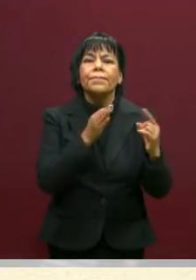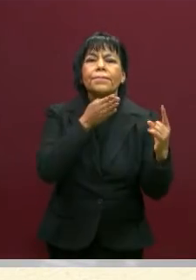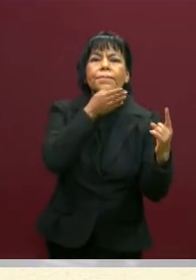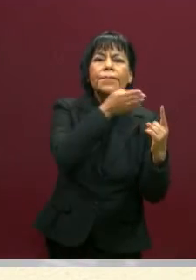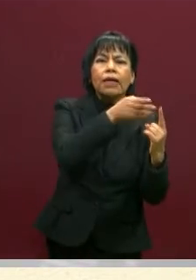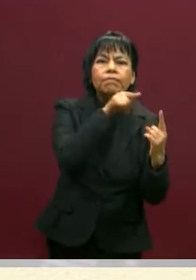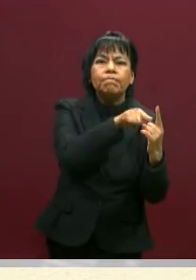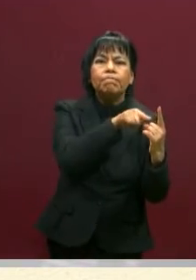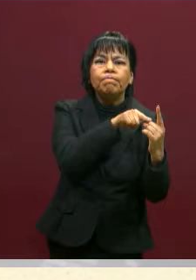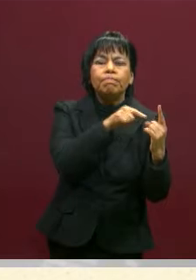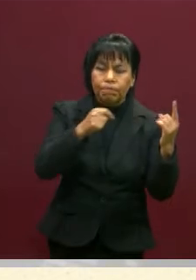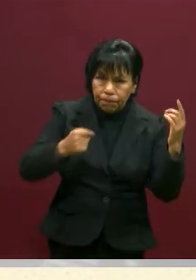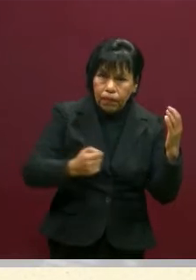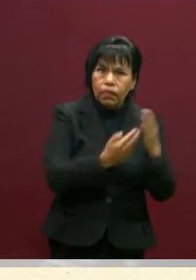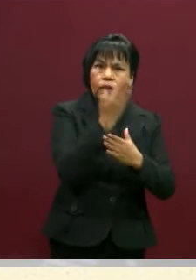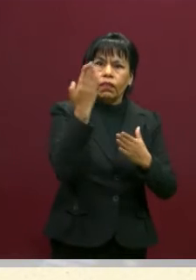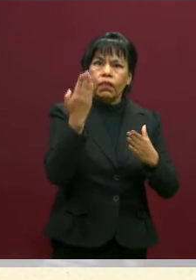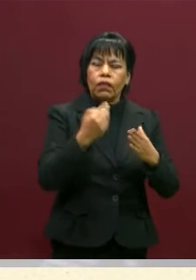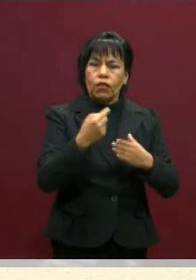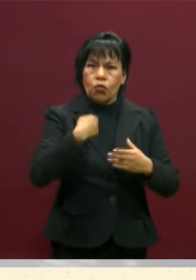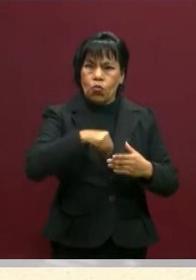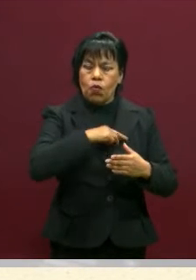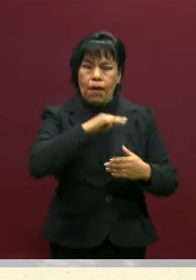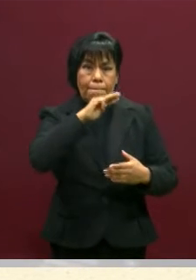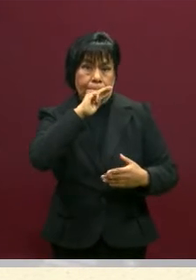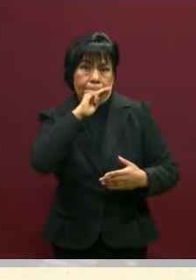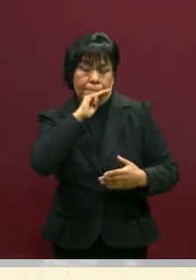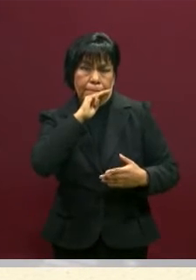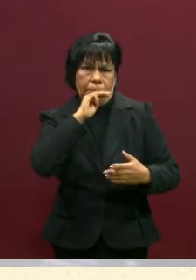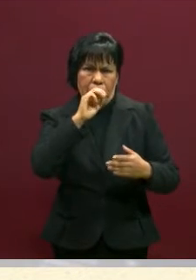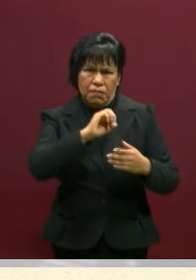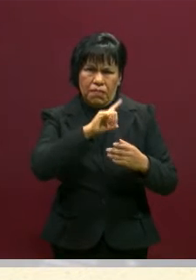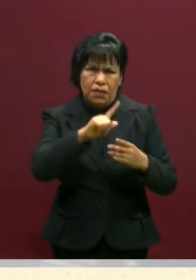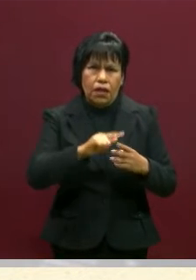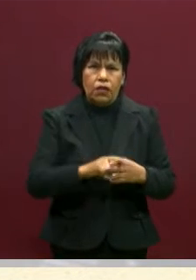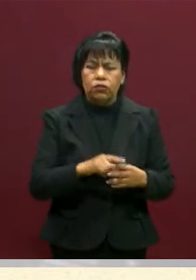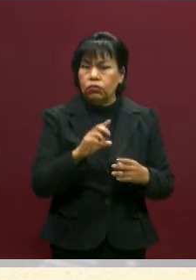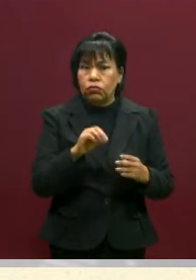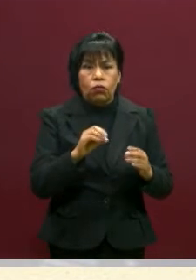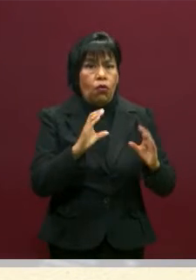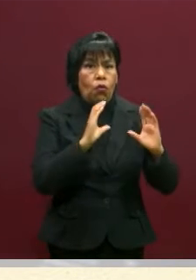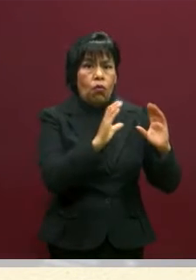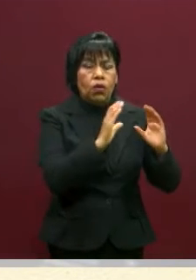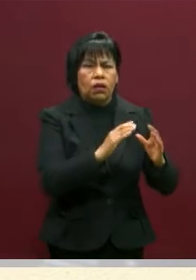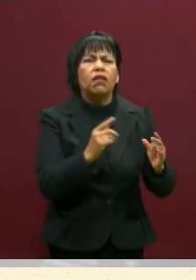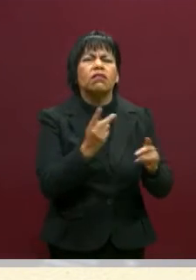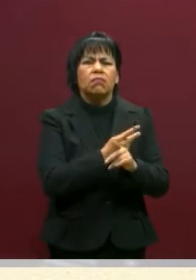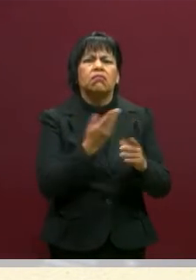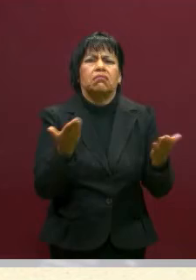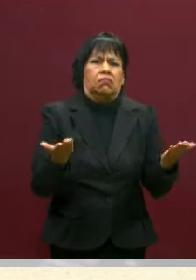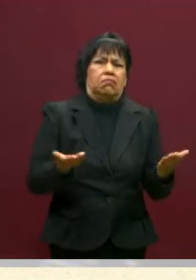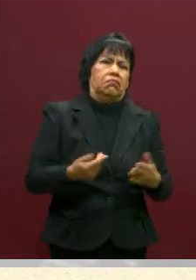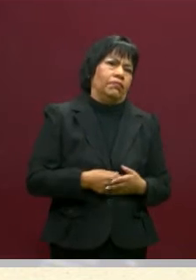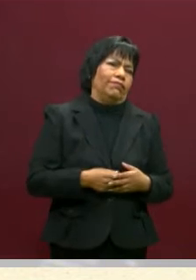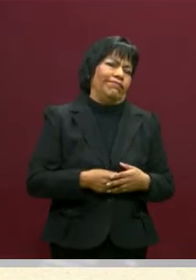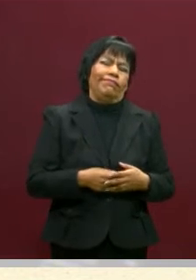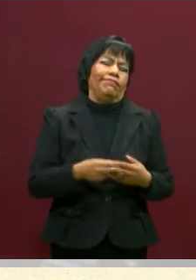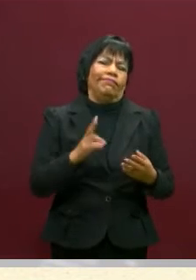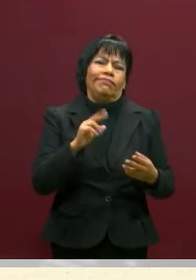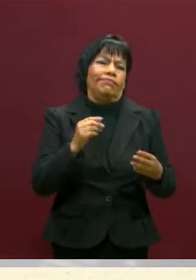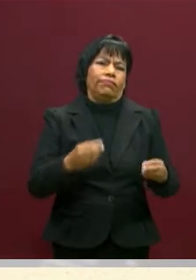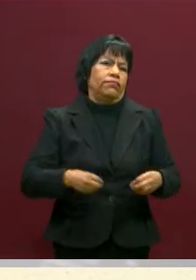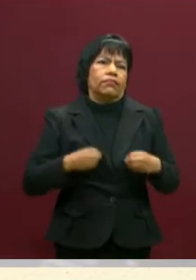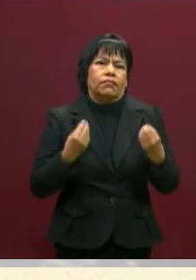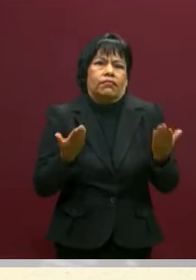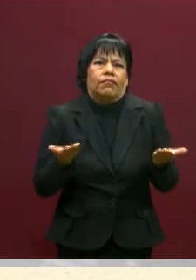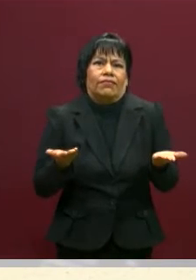nacimos, si nuestra madre, de manera especial, no nos hubiera cuidado, ¿qué hubiera sucedido? Pues no viviríamos.